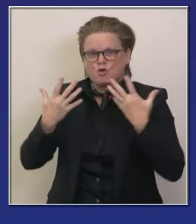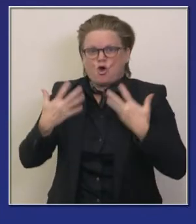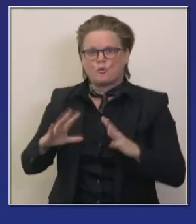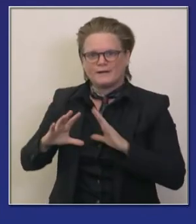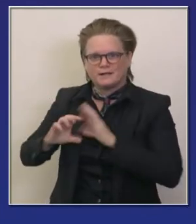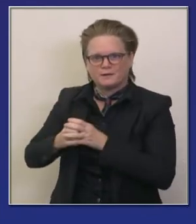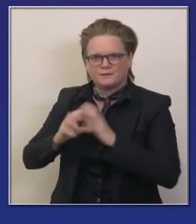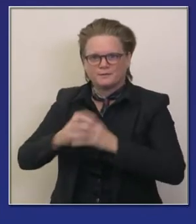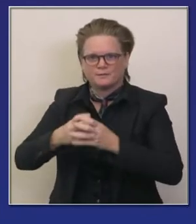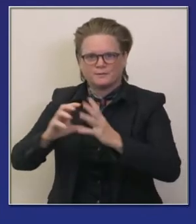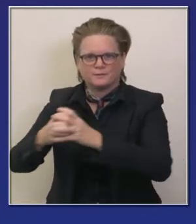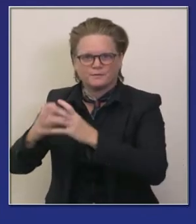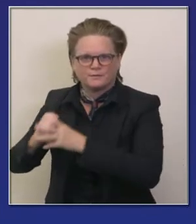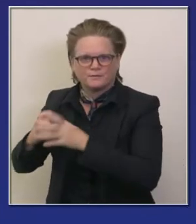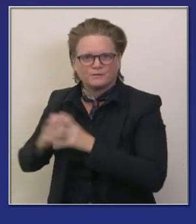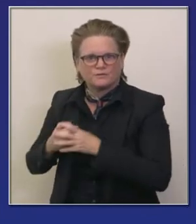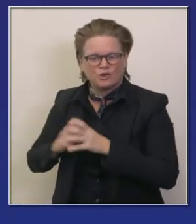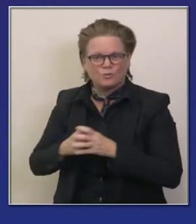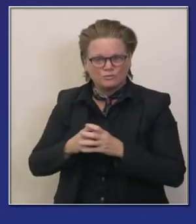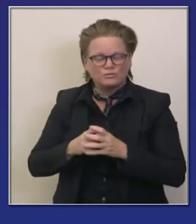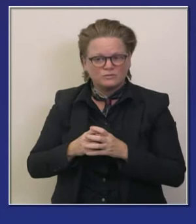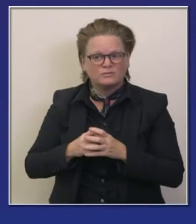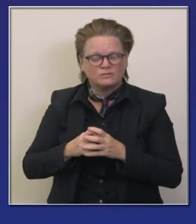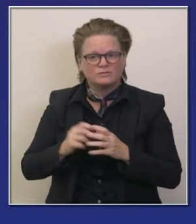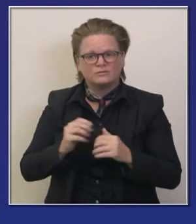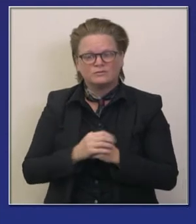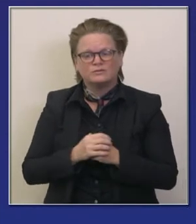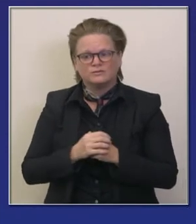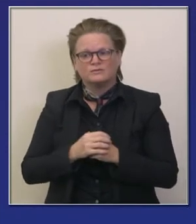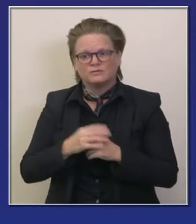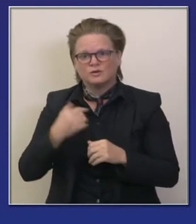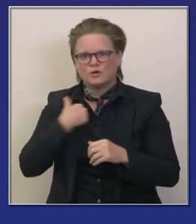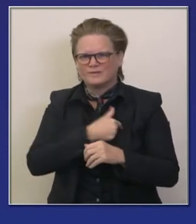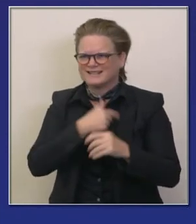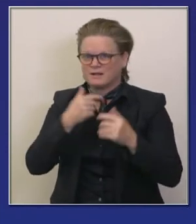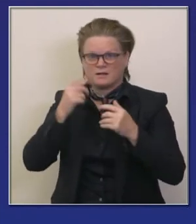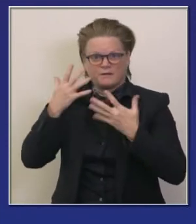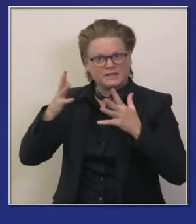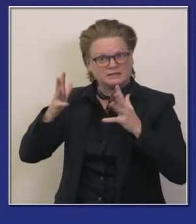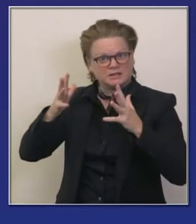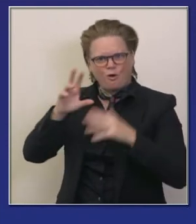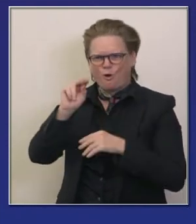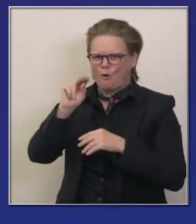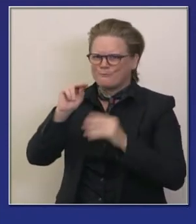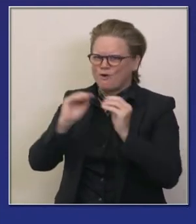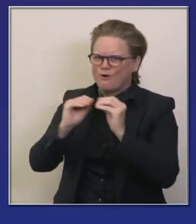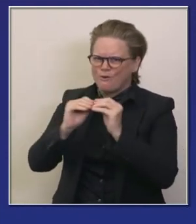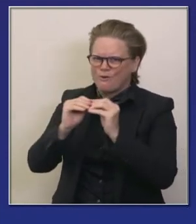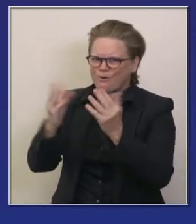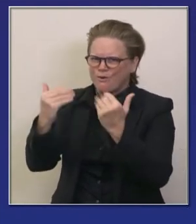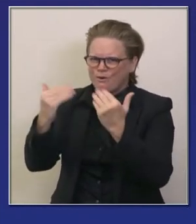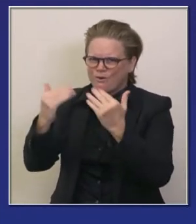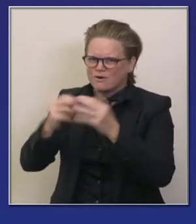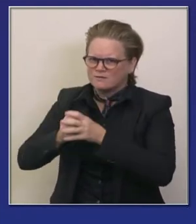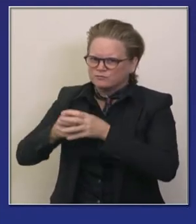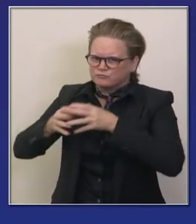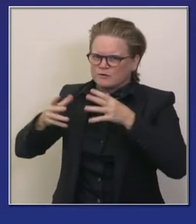que pueden hacer ayudando a los equipos de respuesta médica es la